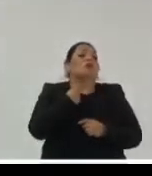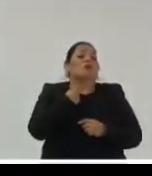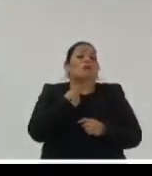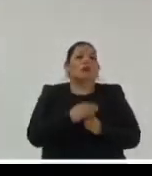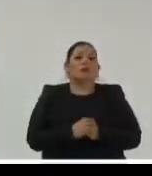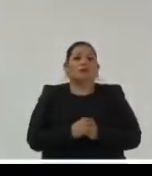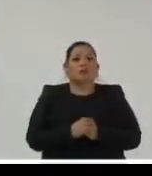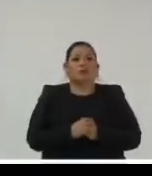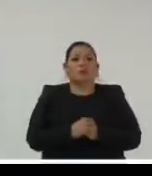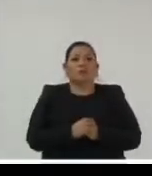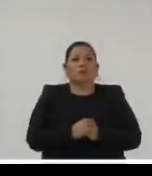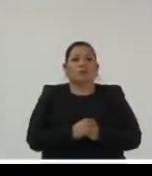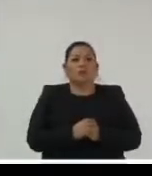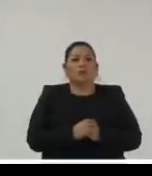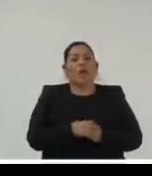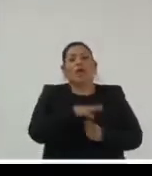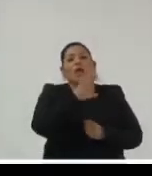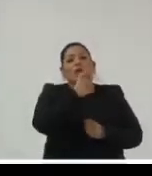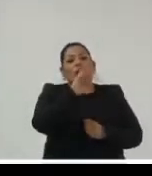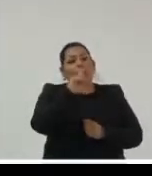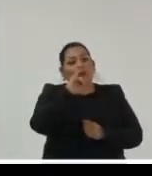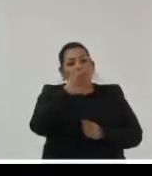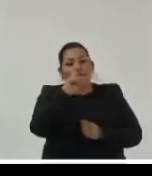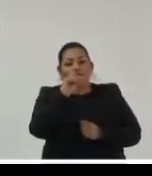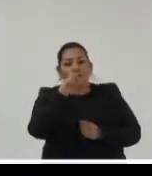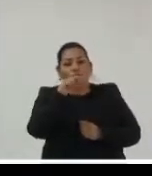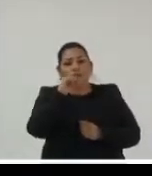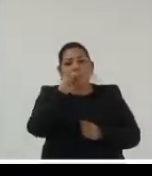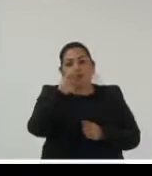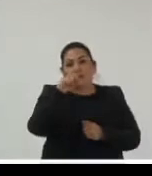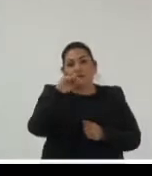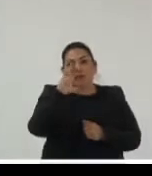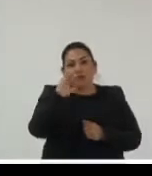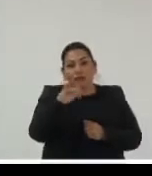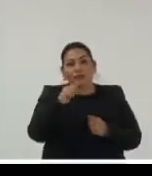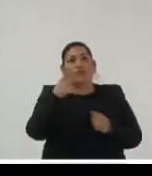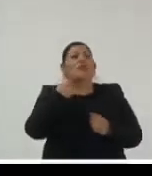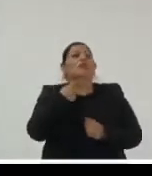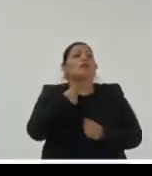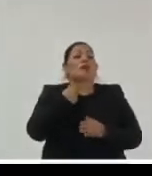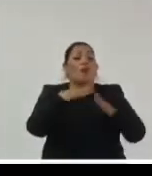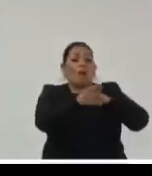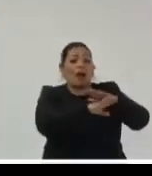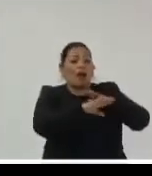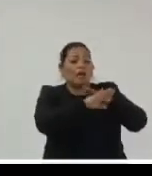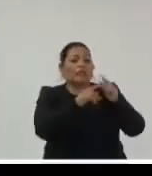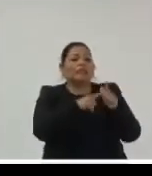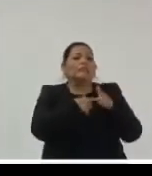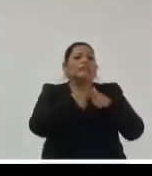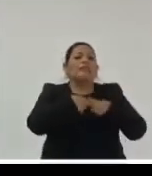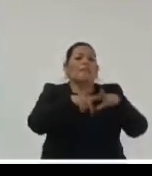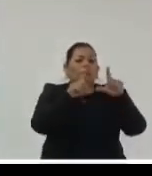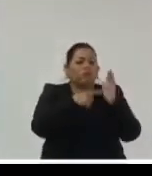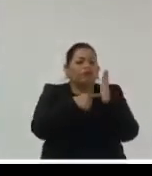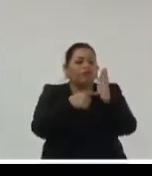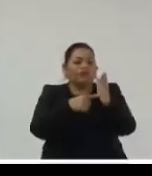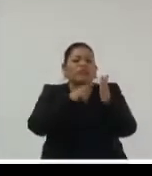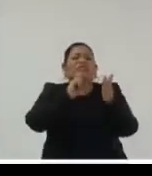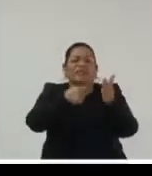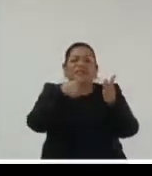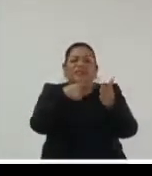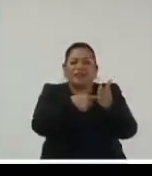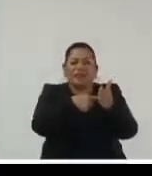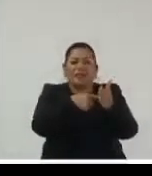evidence-based policy cuando hablamos de políticas no de la política de los políticos ¿verdad? sino de la política de las